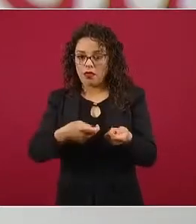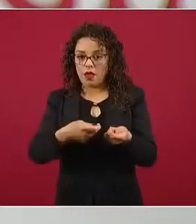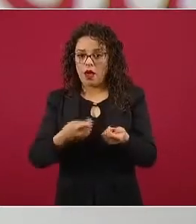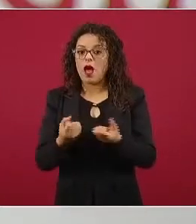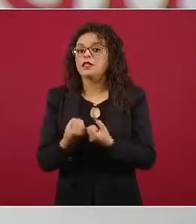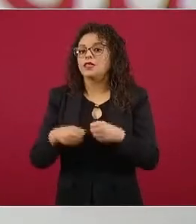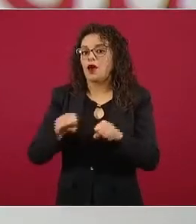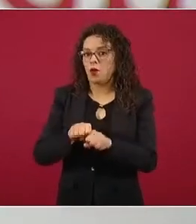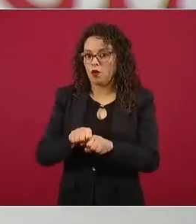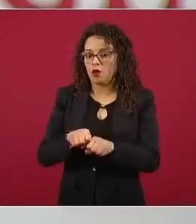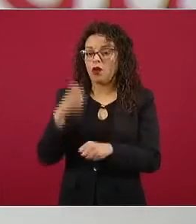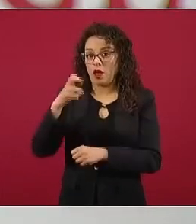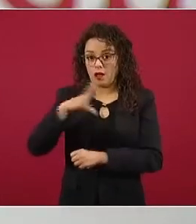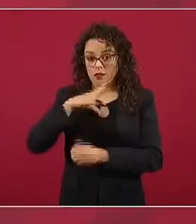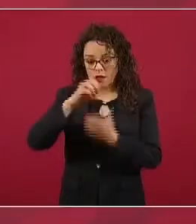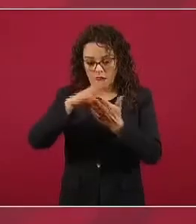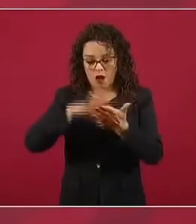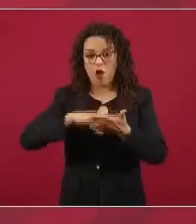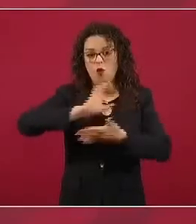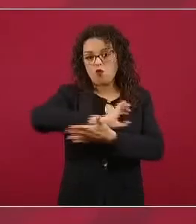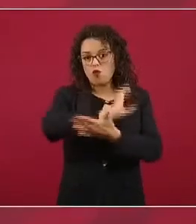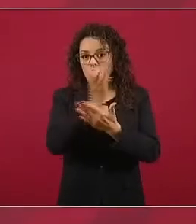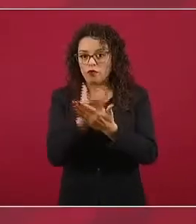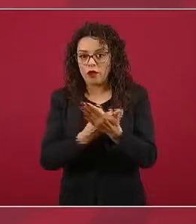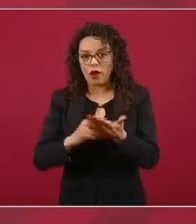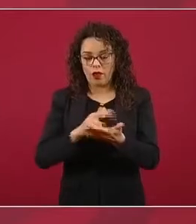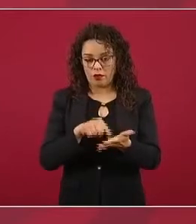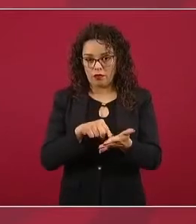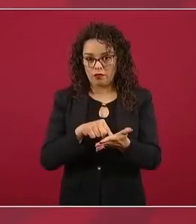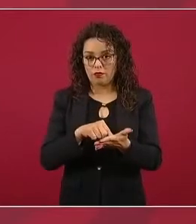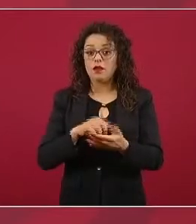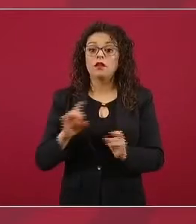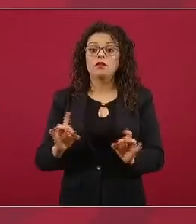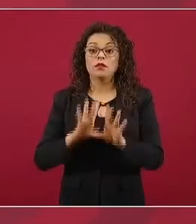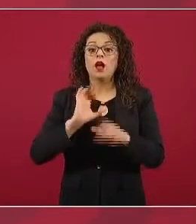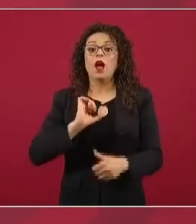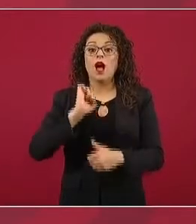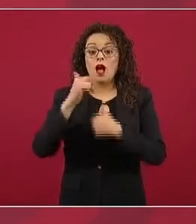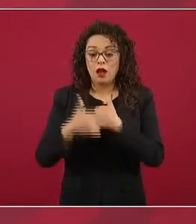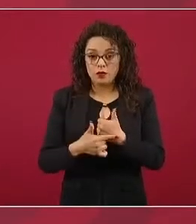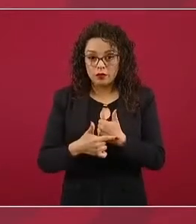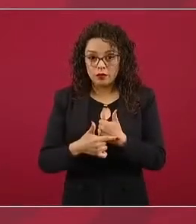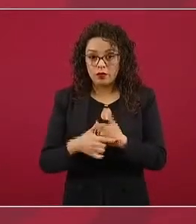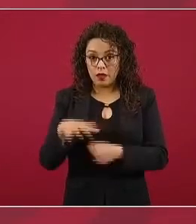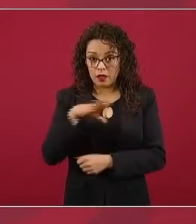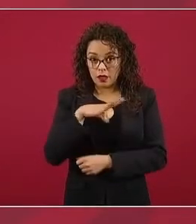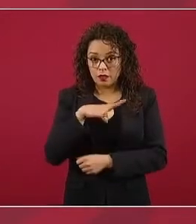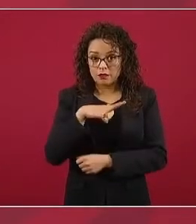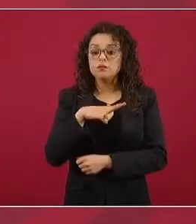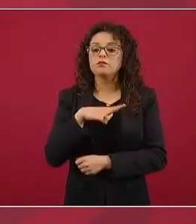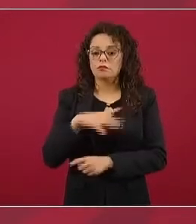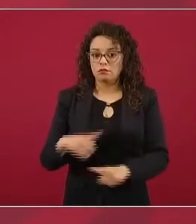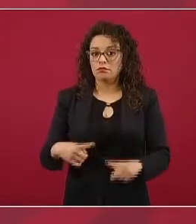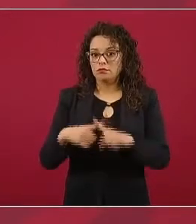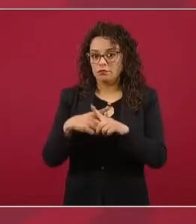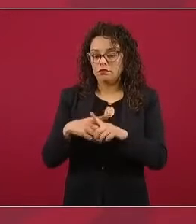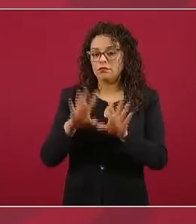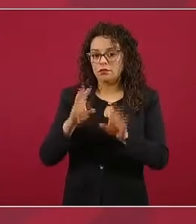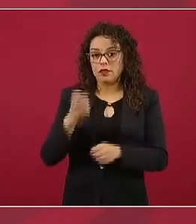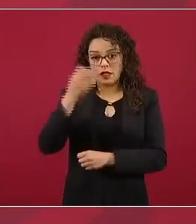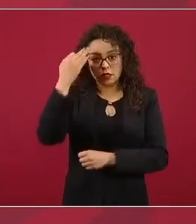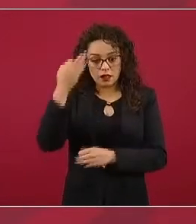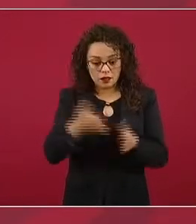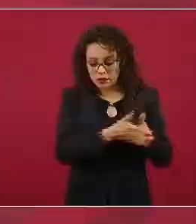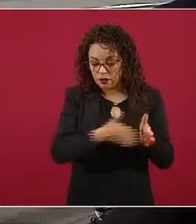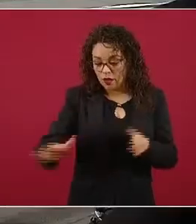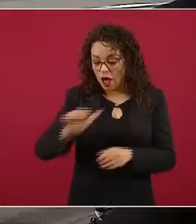en los contratos de los ensayos clínicos, si algún sujeto de investigación pudiera tener una reacción durante el periodo